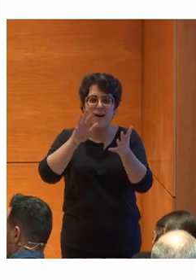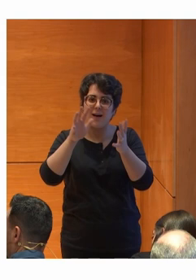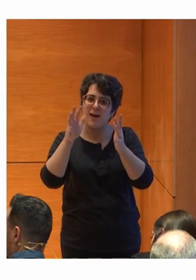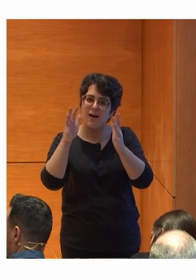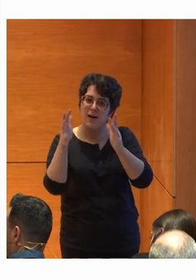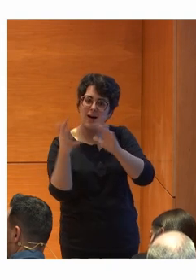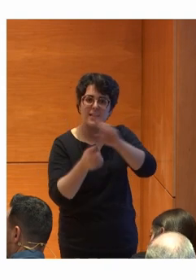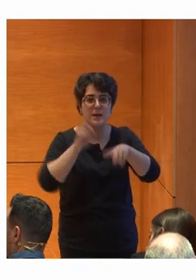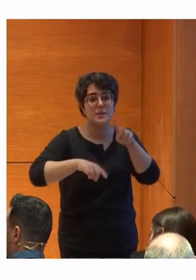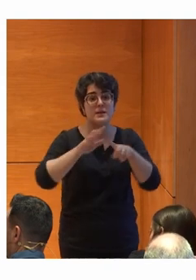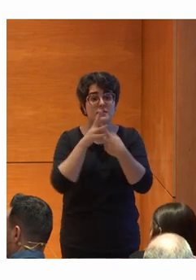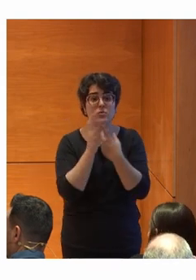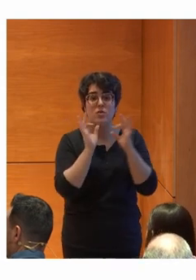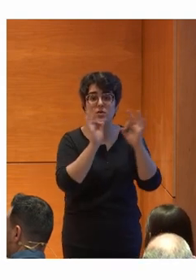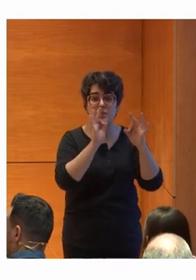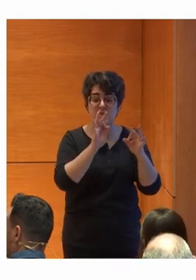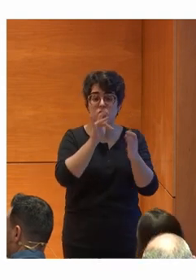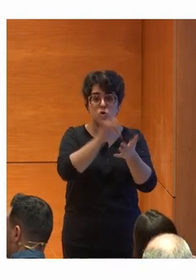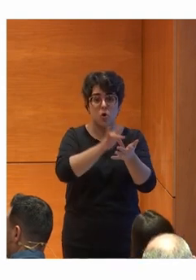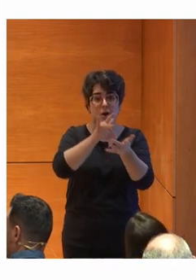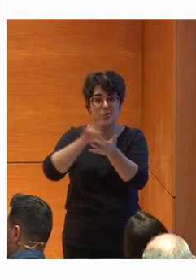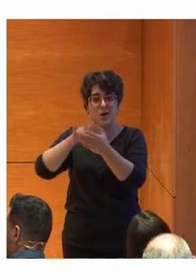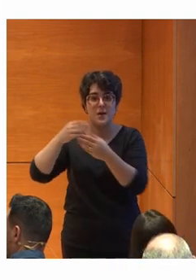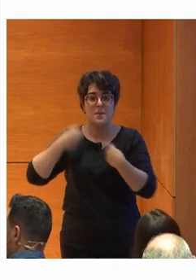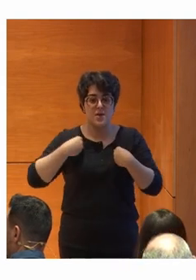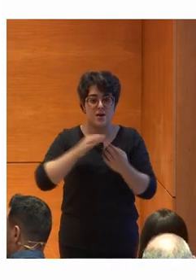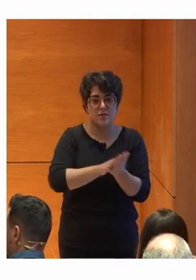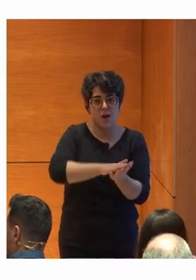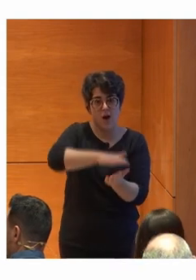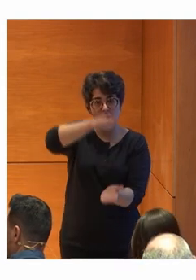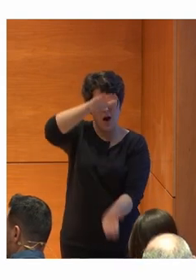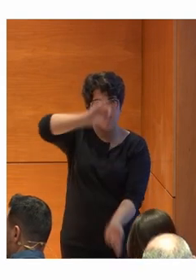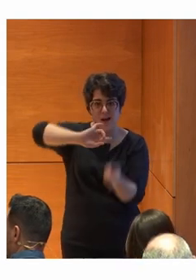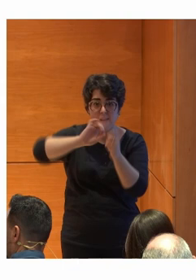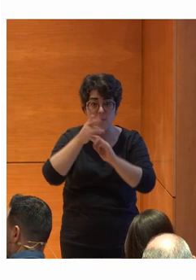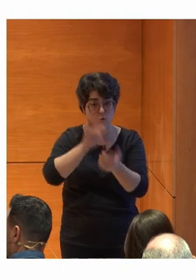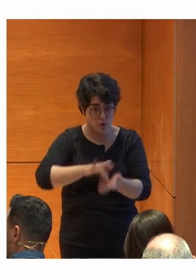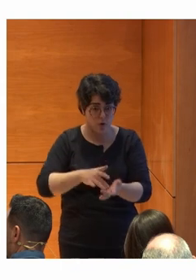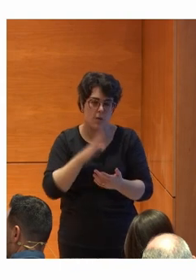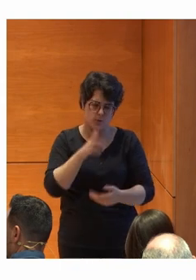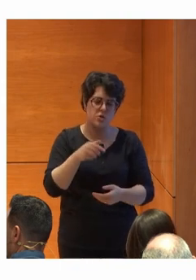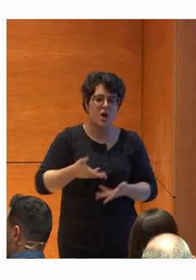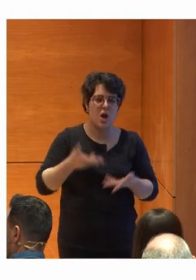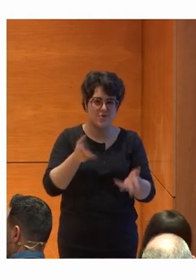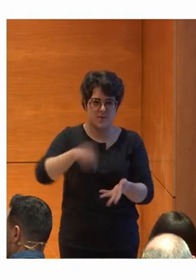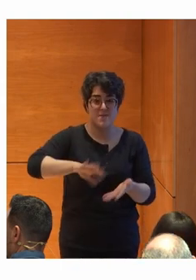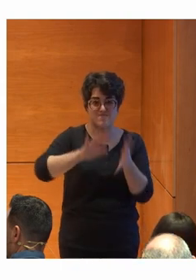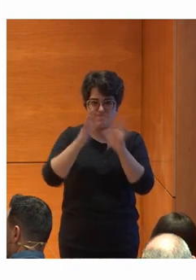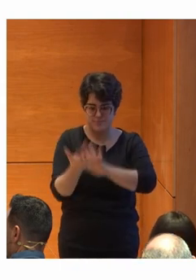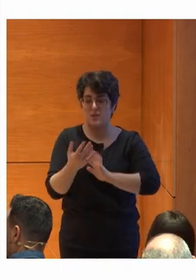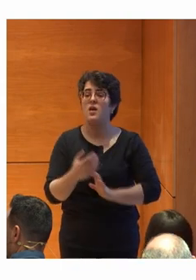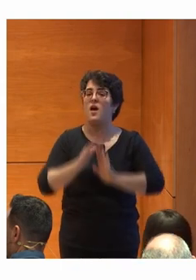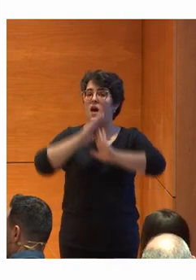las circunstancias Que van cambiando a lo largo del ciclo de la persona Entonces, bueno Al final cuando